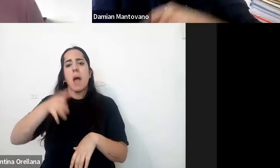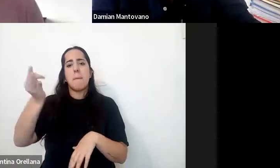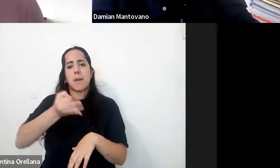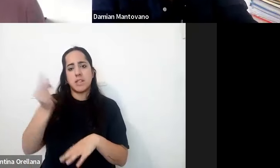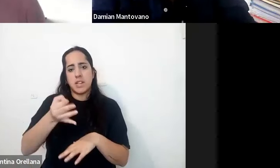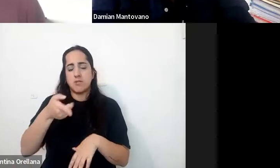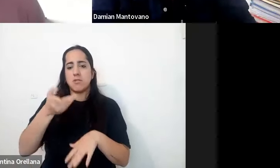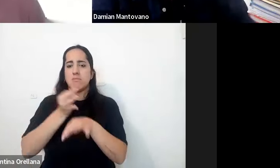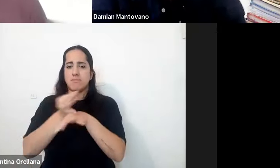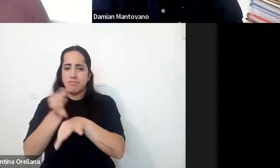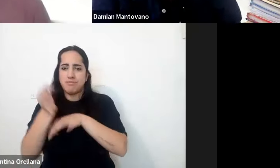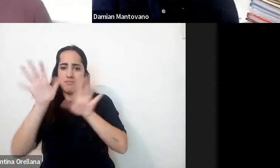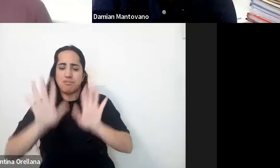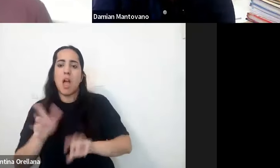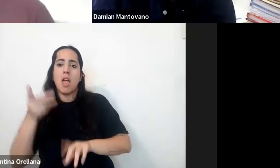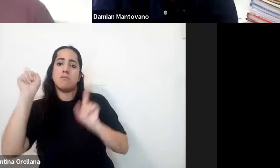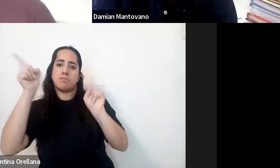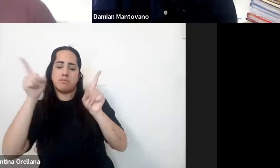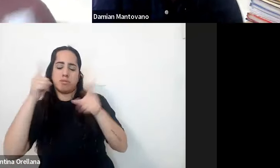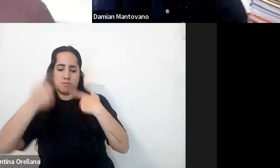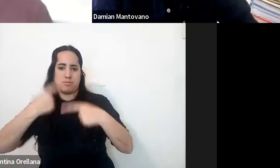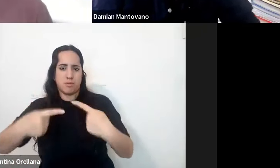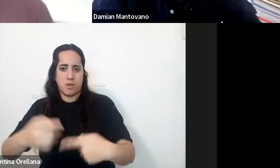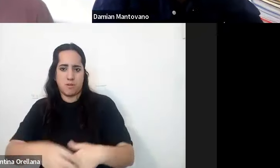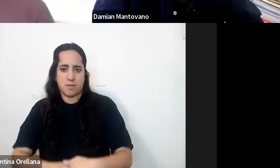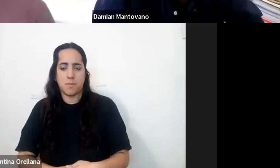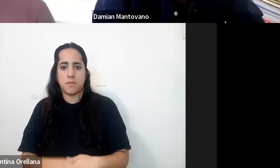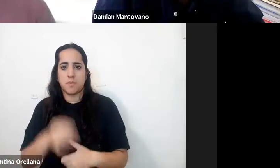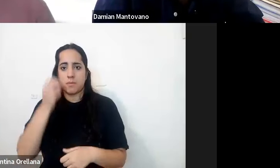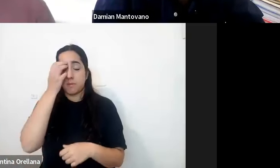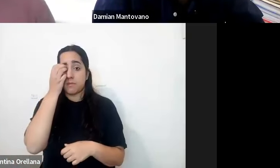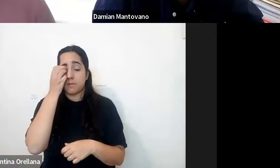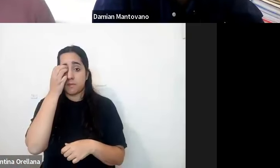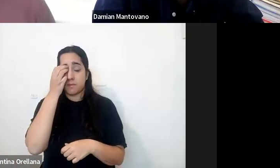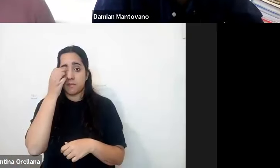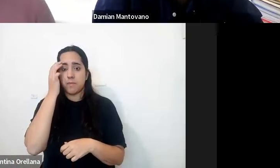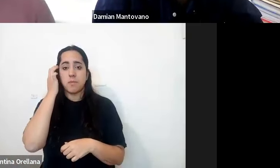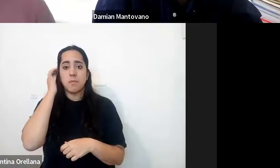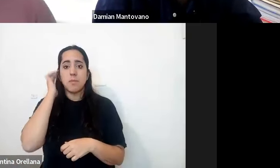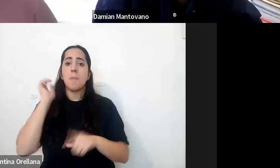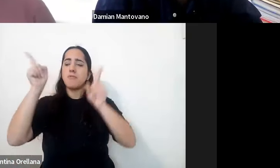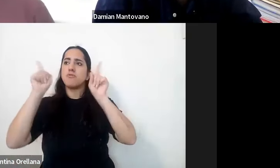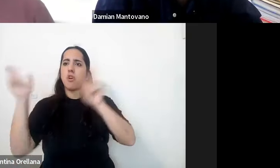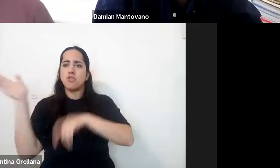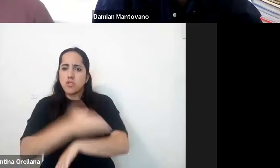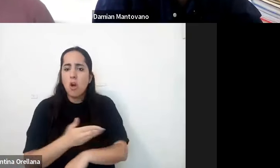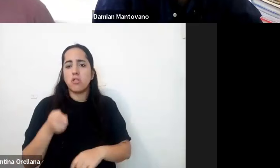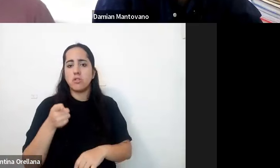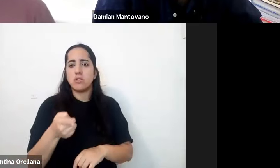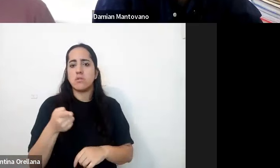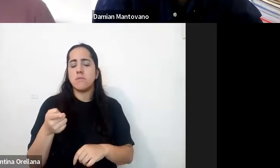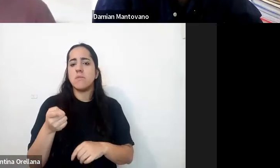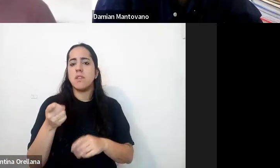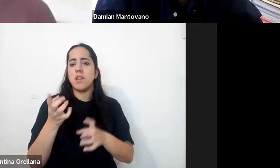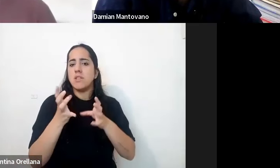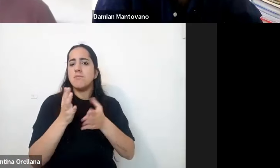docentes en formación continua y es eso y para todos los docentes hay una parte